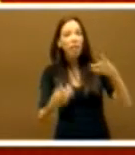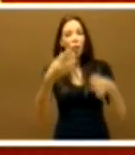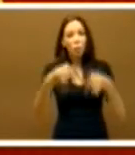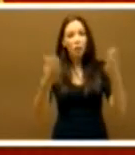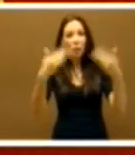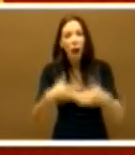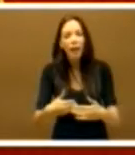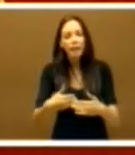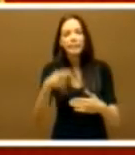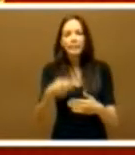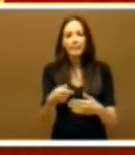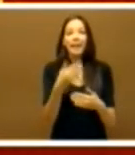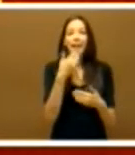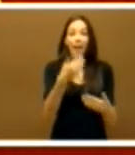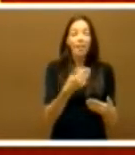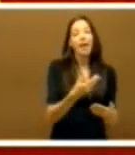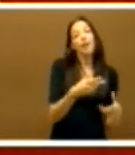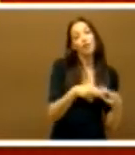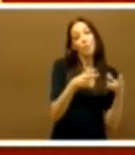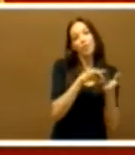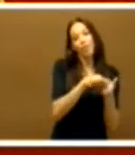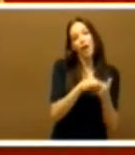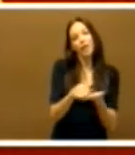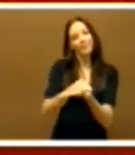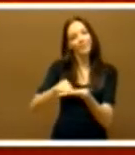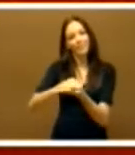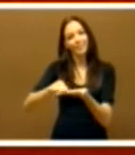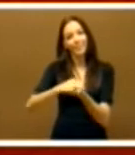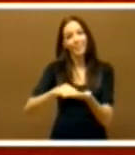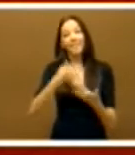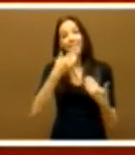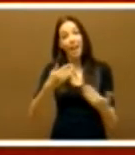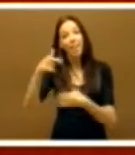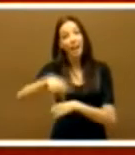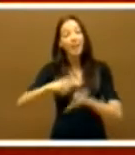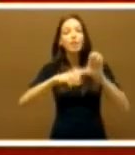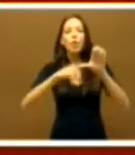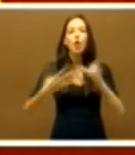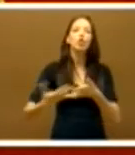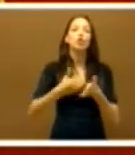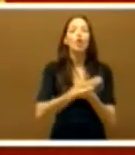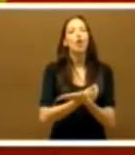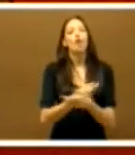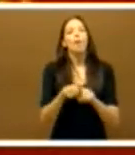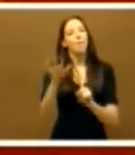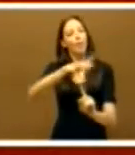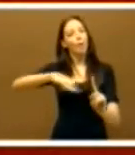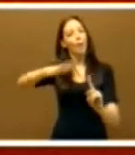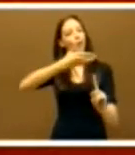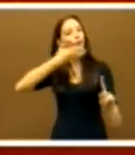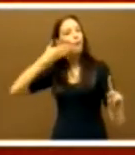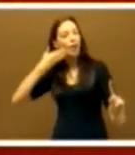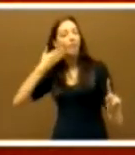que todos queremos cambiar. Y luego, en Extremadura, en una región en la que todos somos orgullosos de la potencia ambiental que tiene, todos estamos